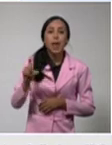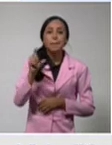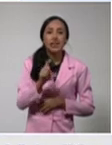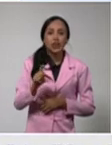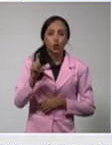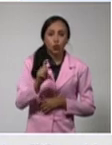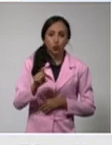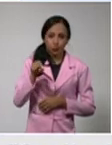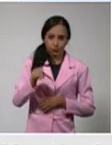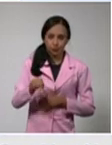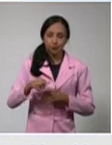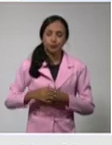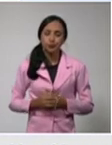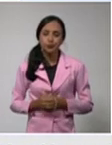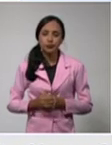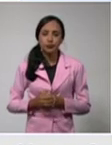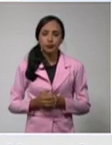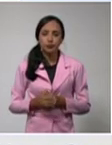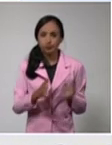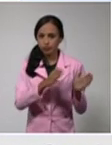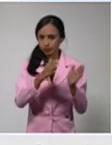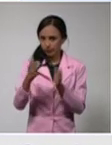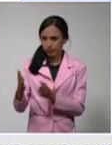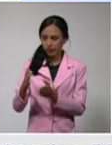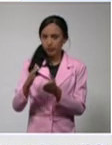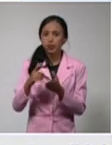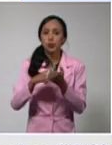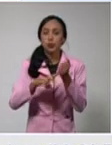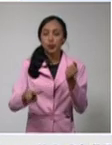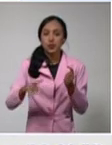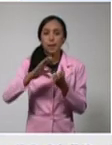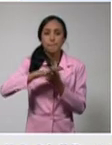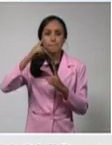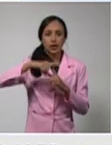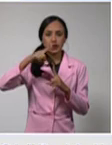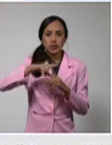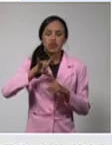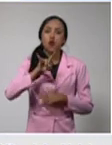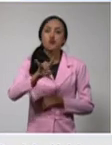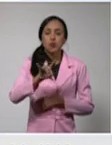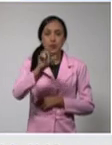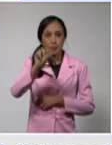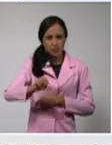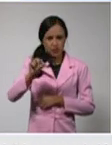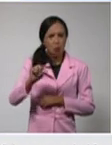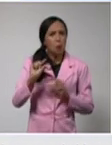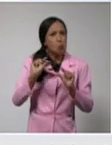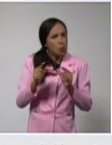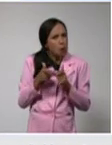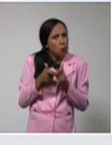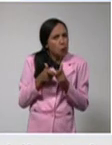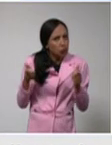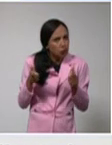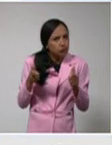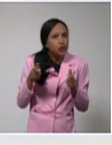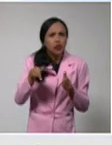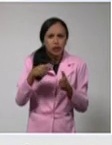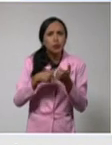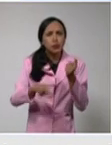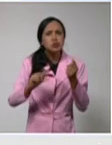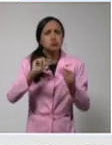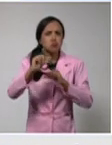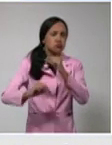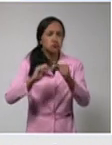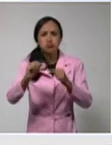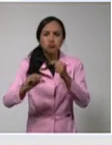Matanzas confirma nueve casos, discreto incremento, en una provincia que ha venido controlando la pandemia.